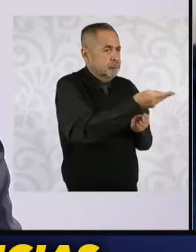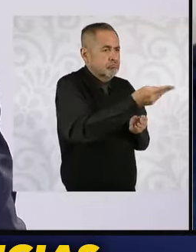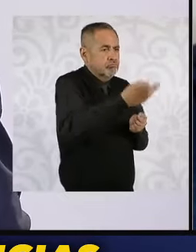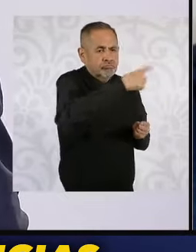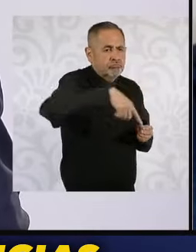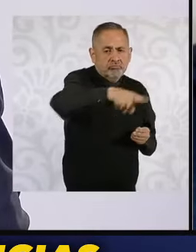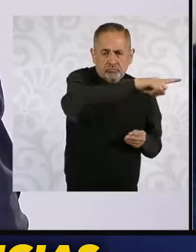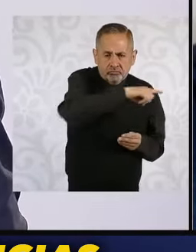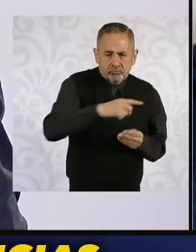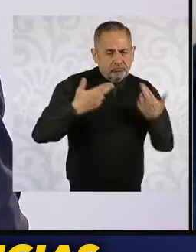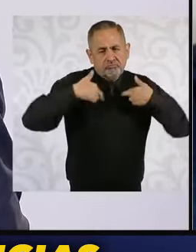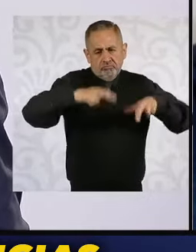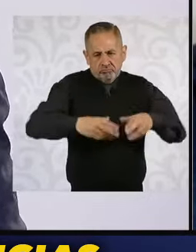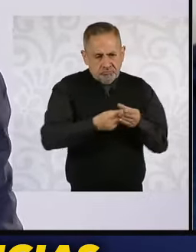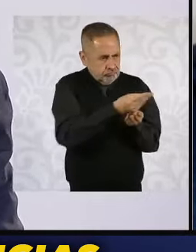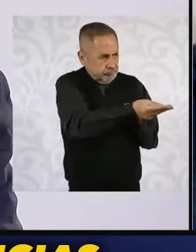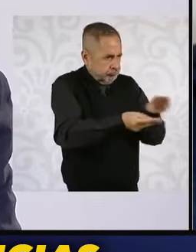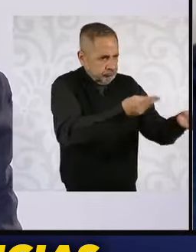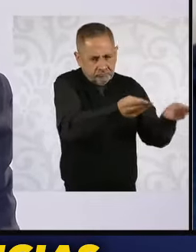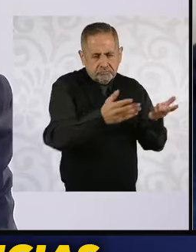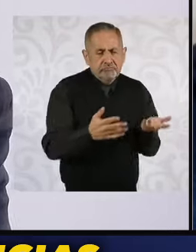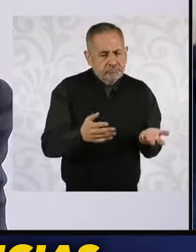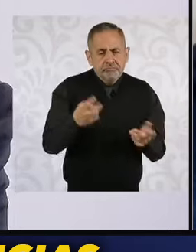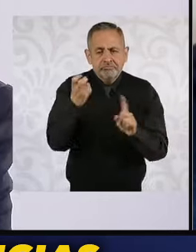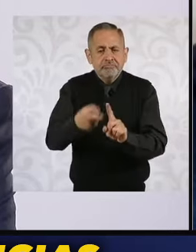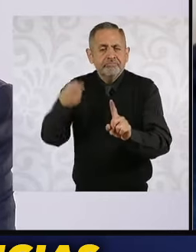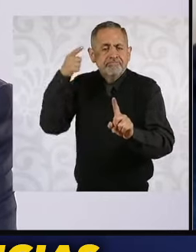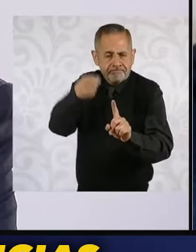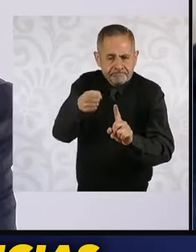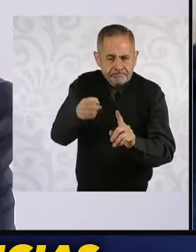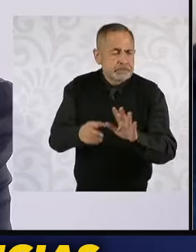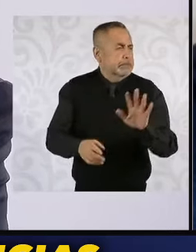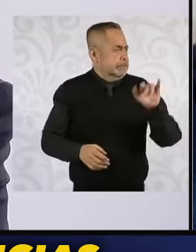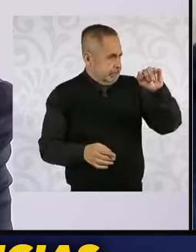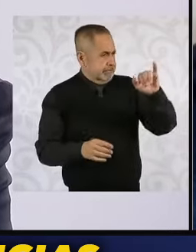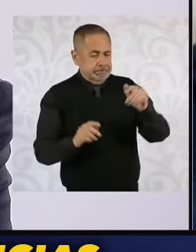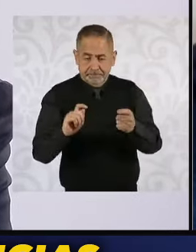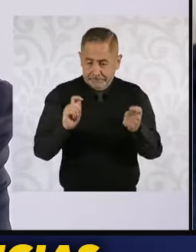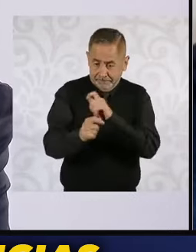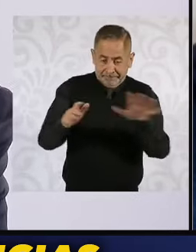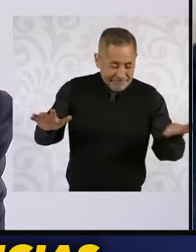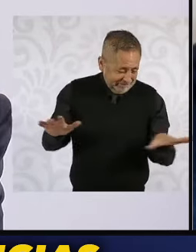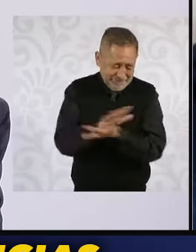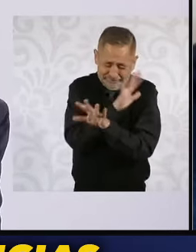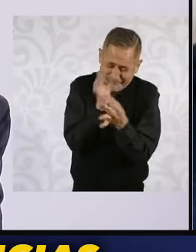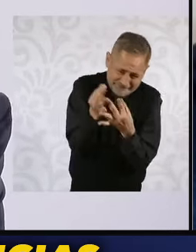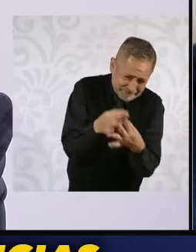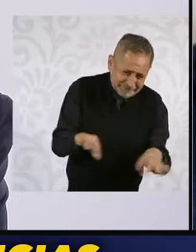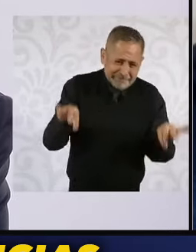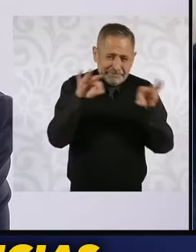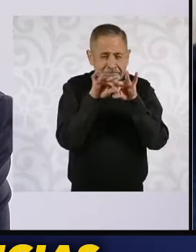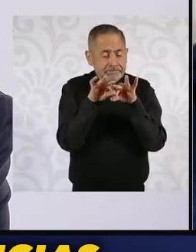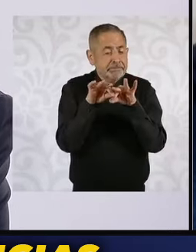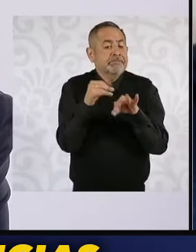están aquí. Pero en esencia es un cambio muy importante, muy relevante y va a salir bien.